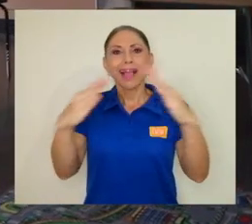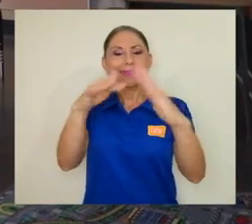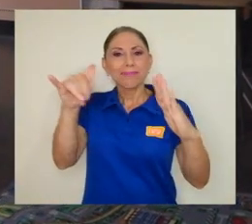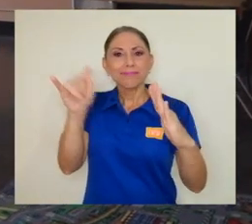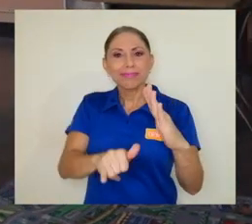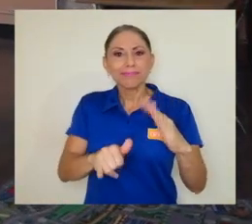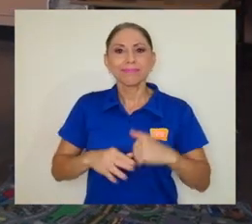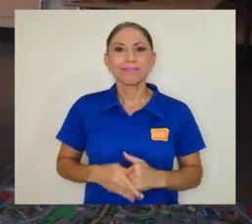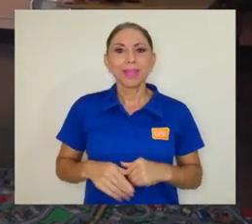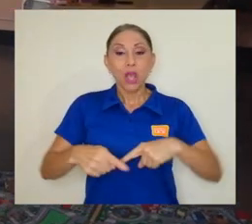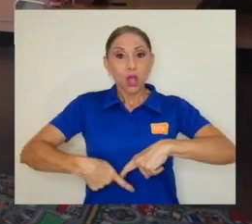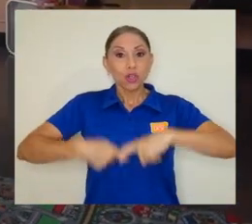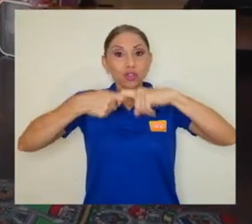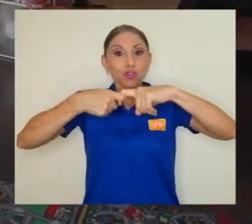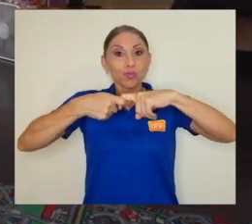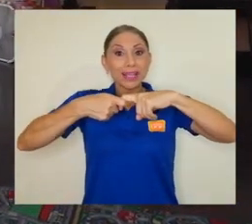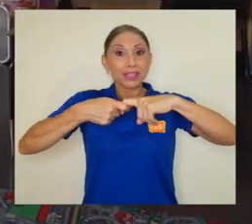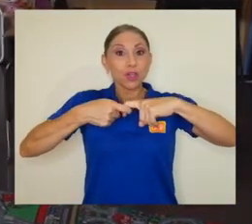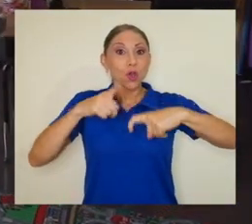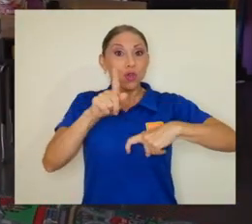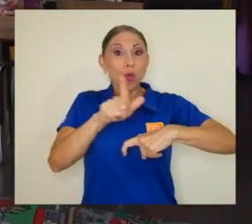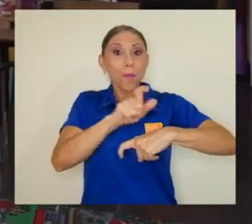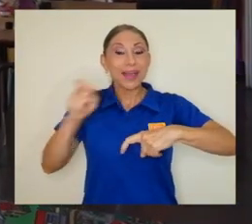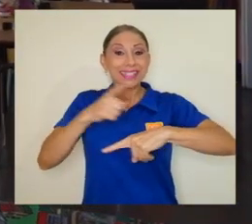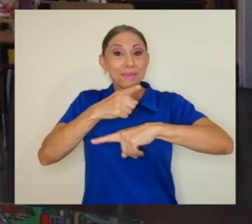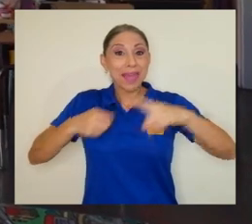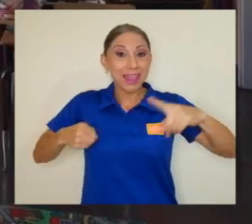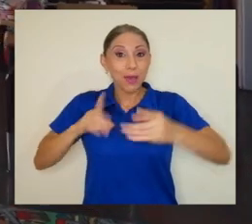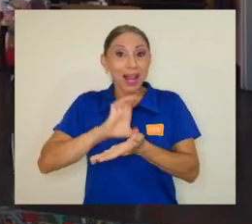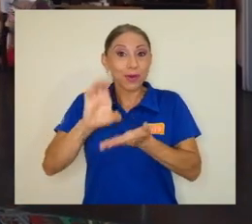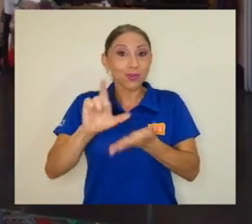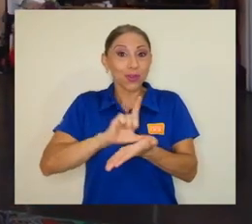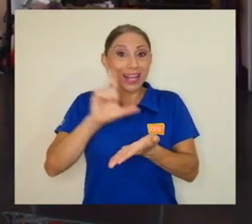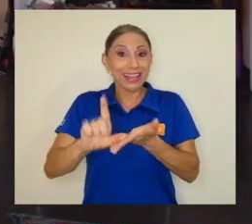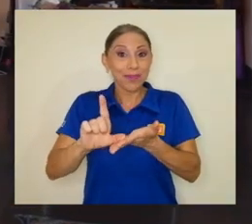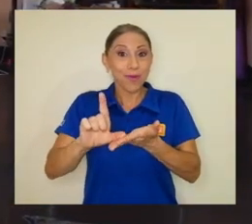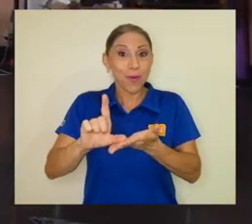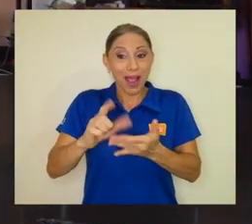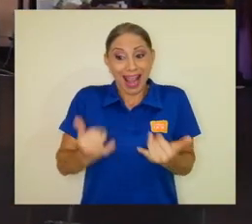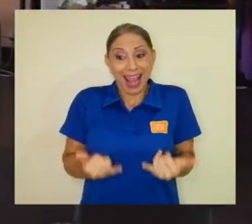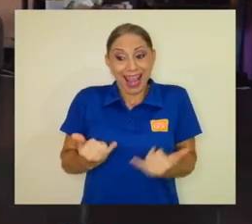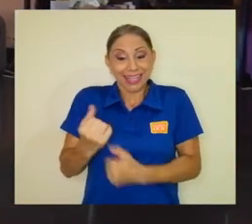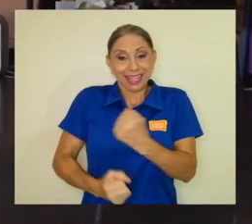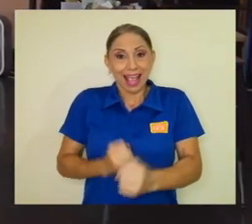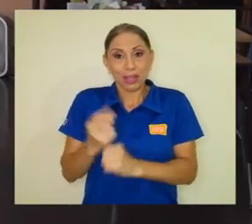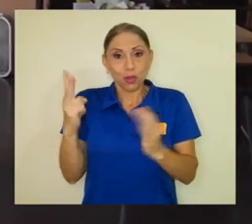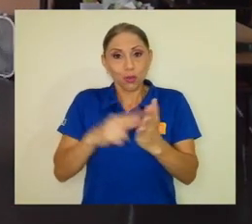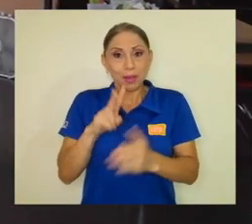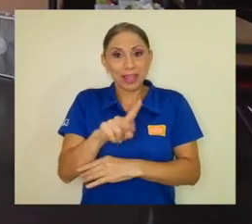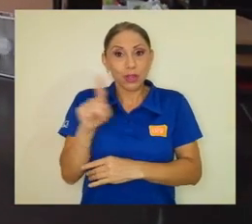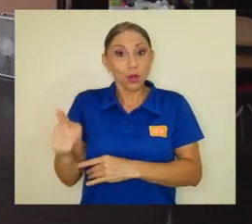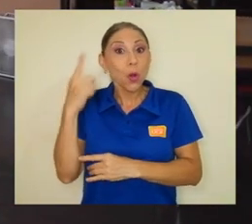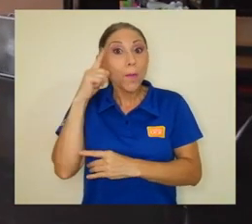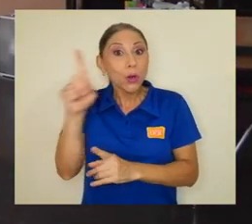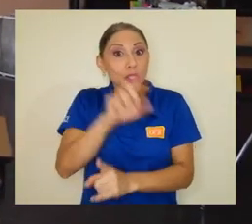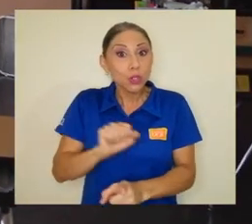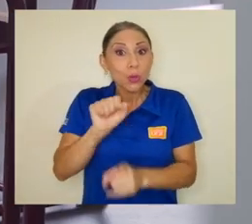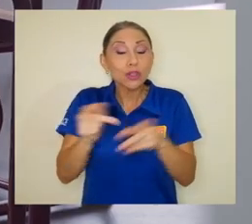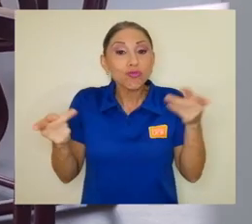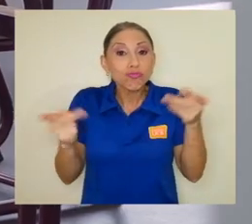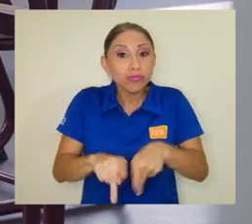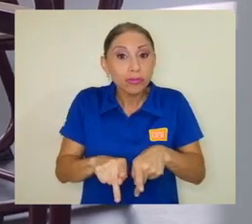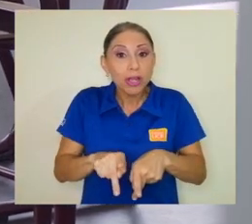suspensión del curso lectivo durante un mes y medio del 2021 debido al impacto de la COVID-19